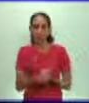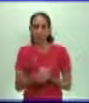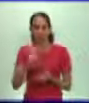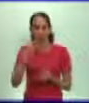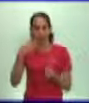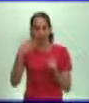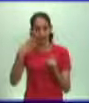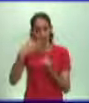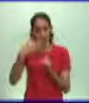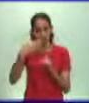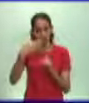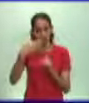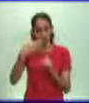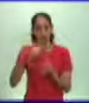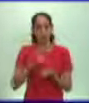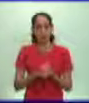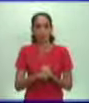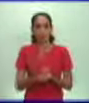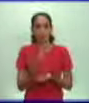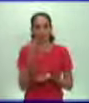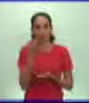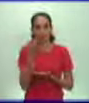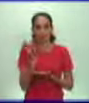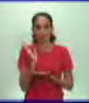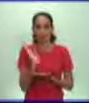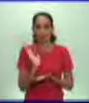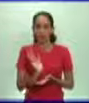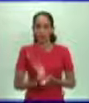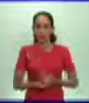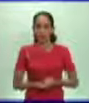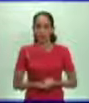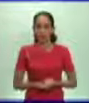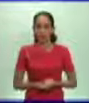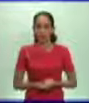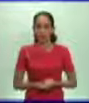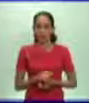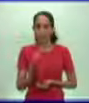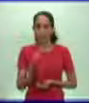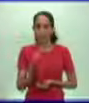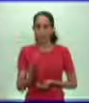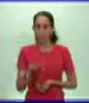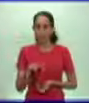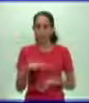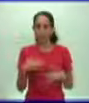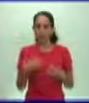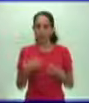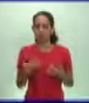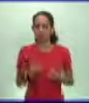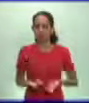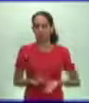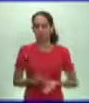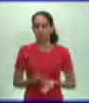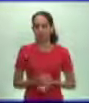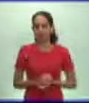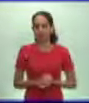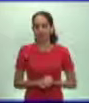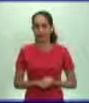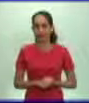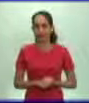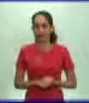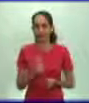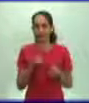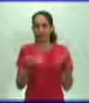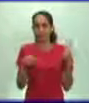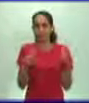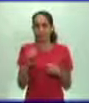sus propios sacerdotes. Fíjense cuáles son las cuestiones interesantes que se van a dar como parte de esa gran guerra campesina. Y cuáles son esas principales exigencias que